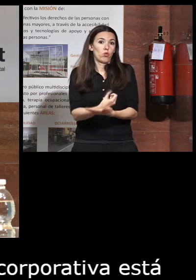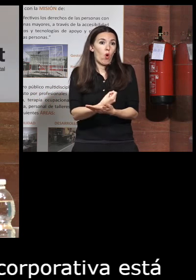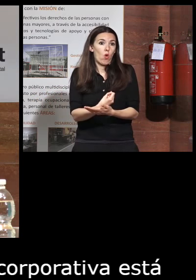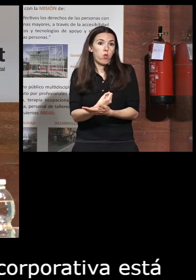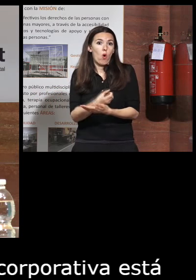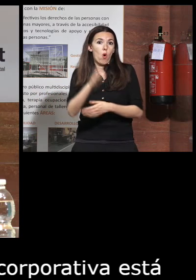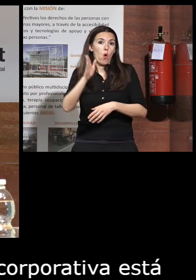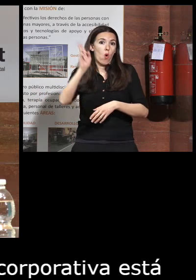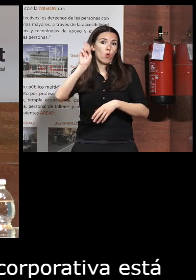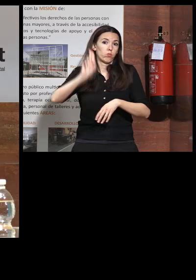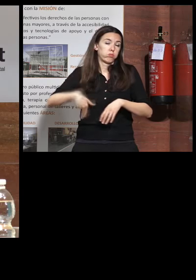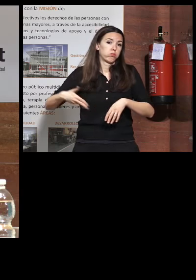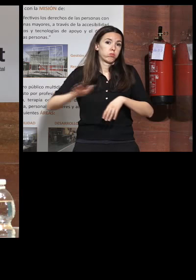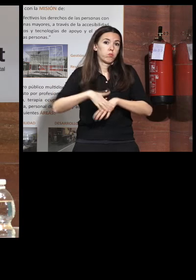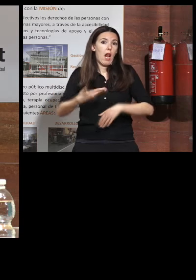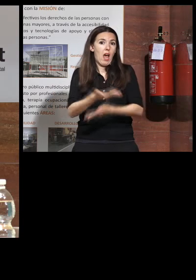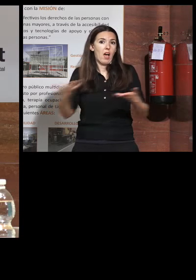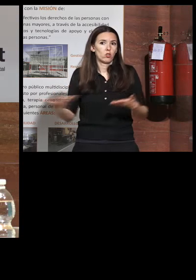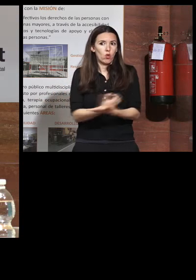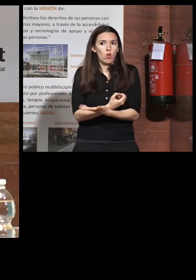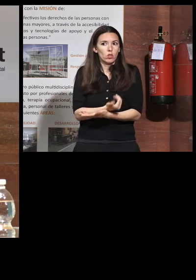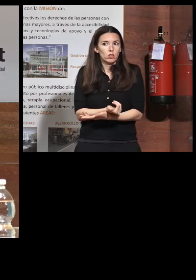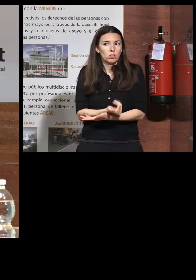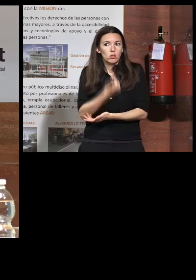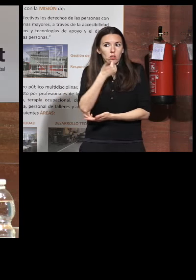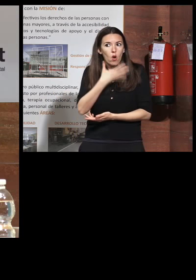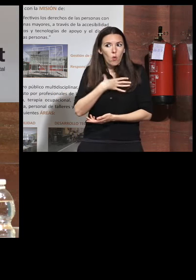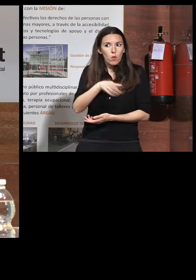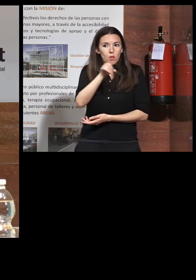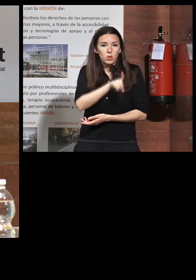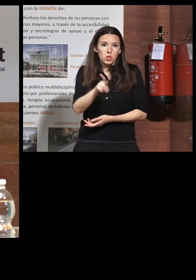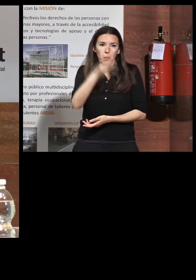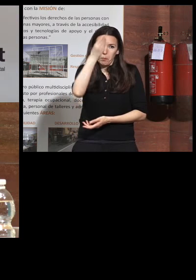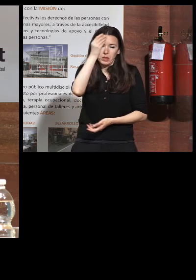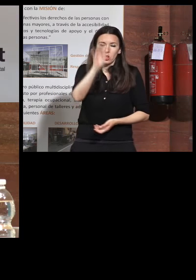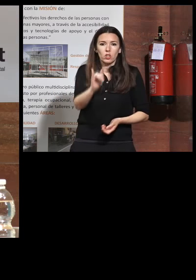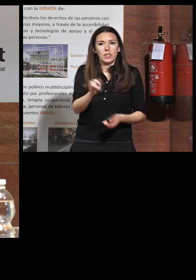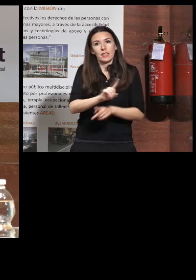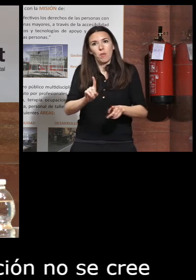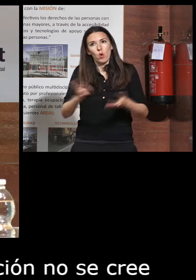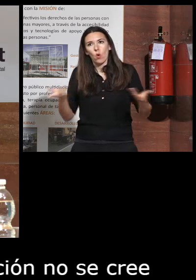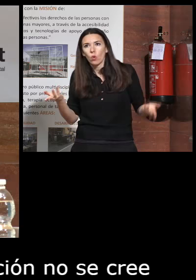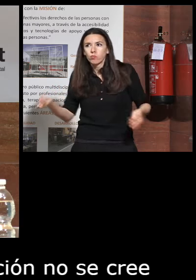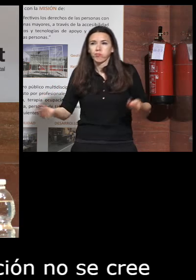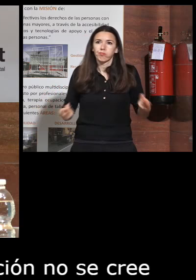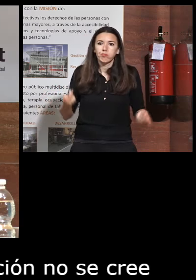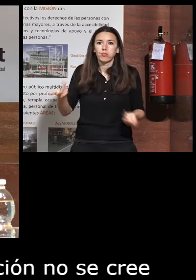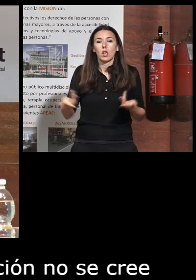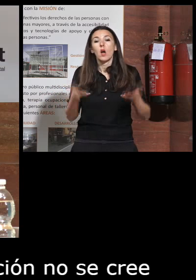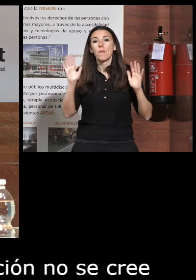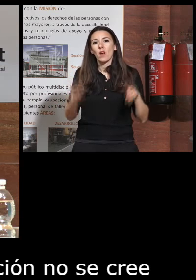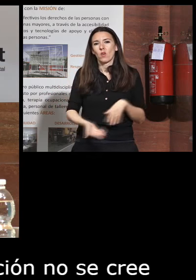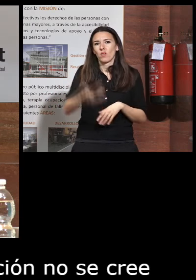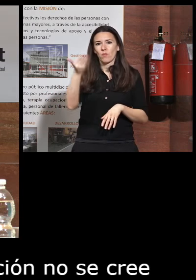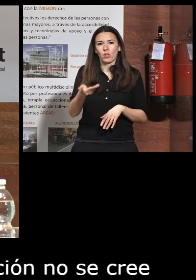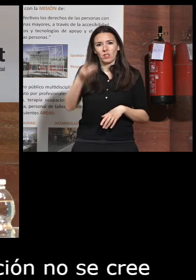somos para todos no sé si podemos hacer algo yo creo que también sí ¿no? tampoco tenemos pero es importante que las personas